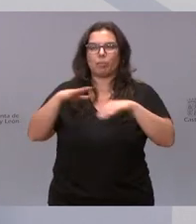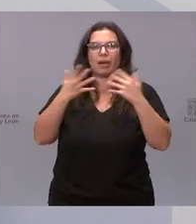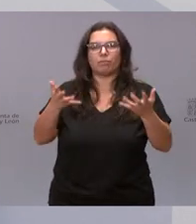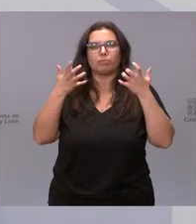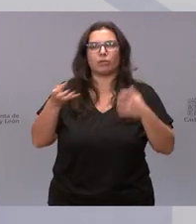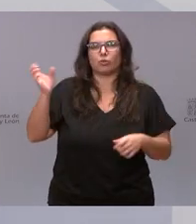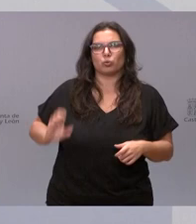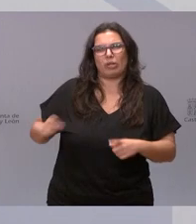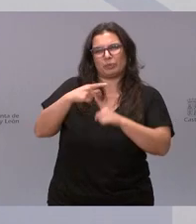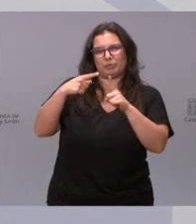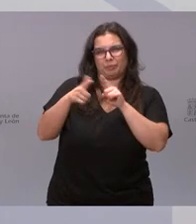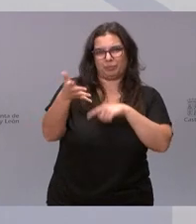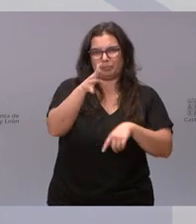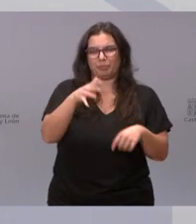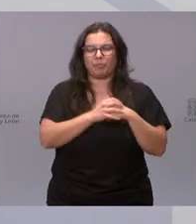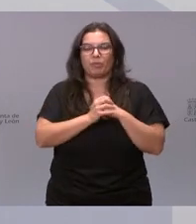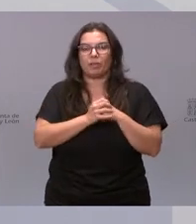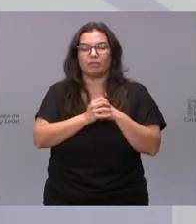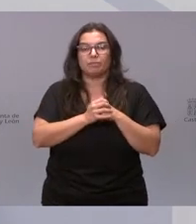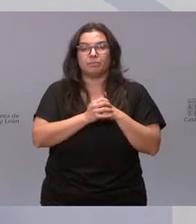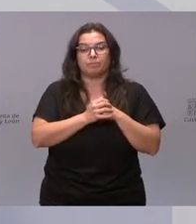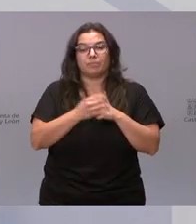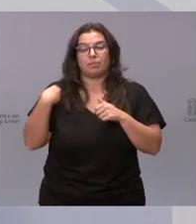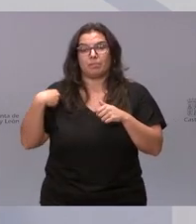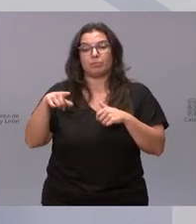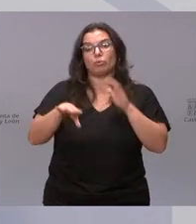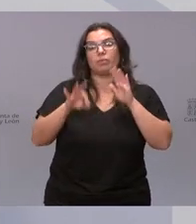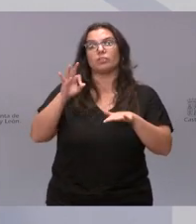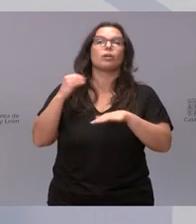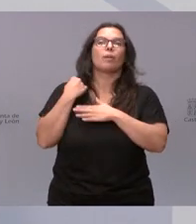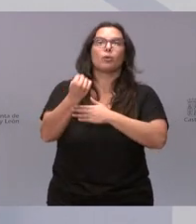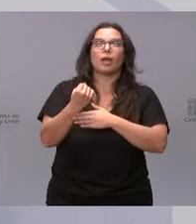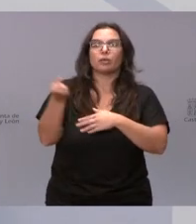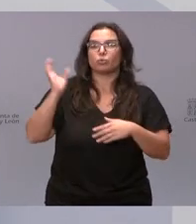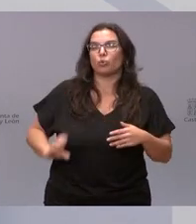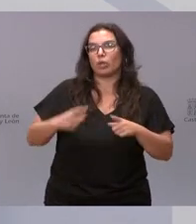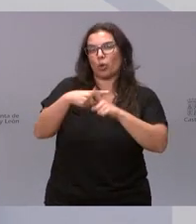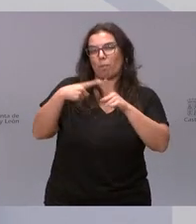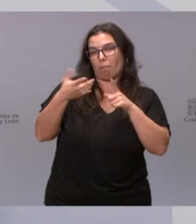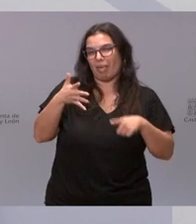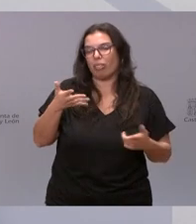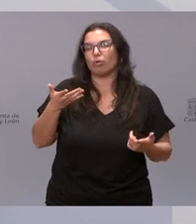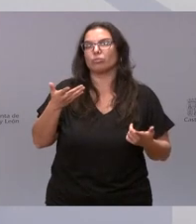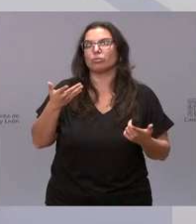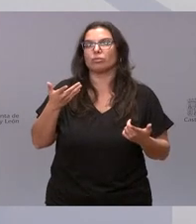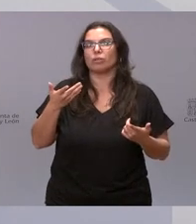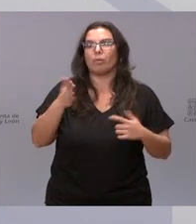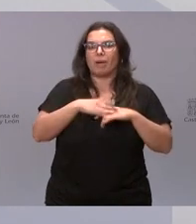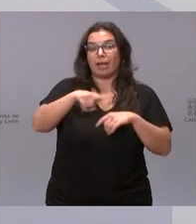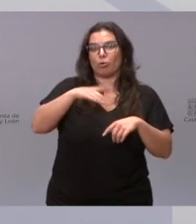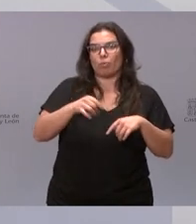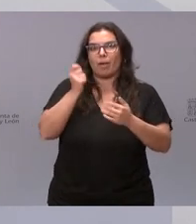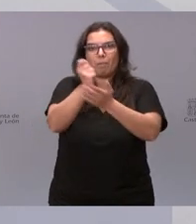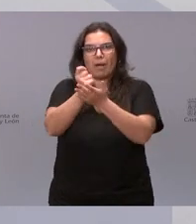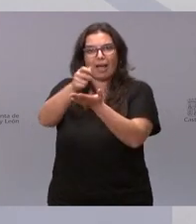de esta prestación para apoyar a las rentas medias, para apoyarles, para poder pagar, hacer frente al